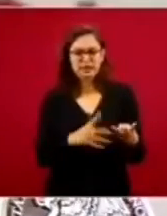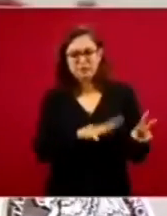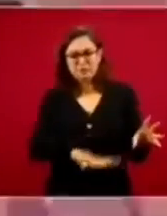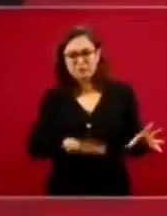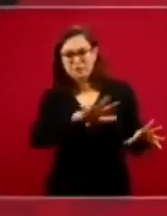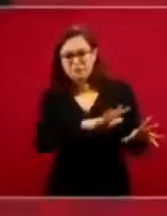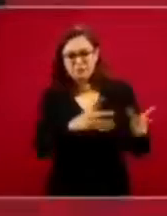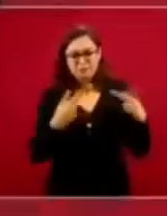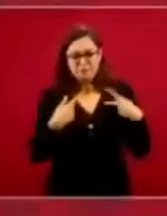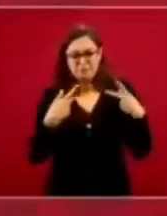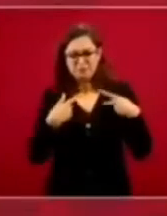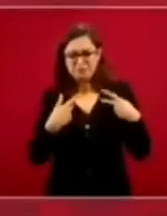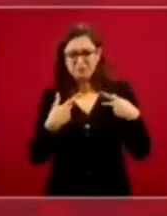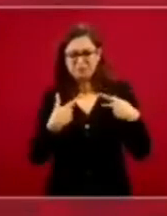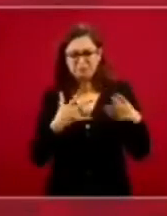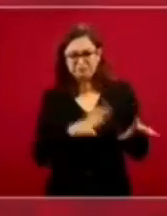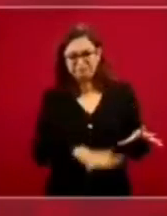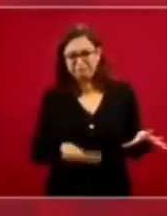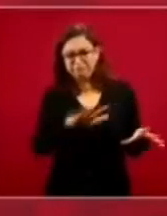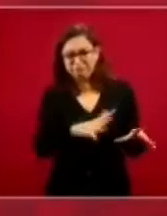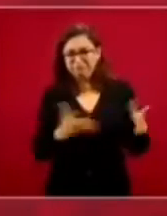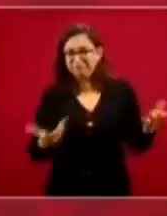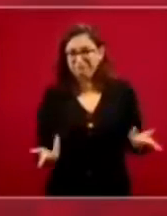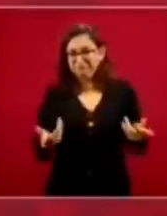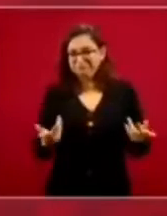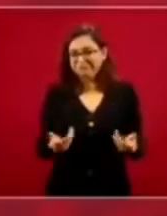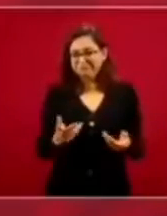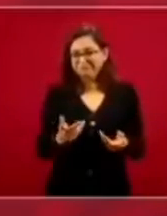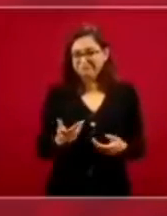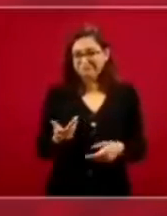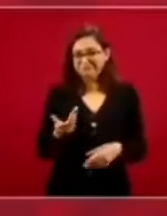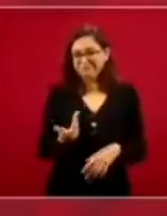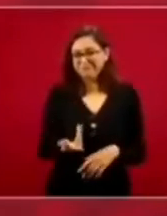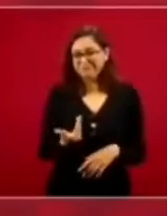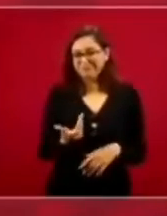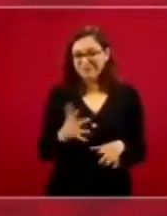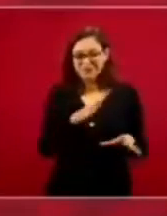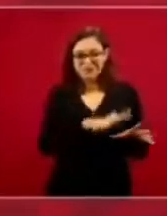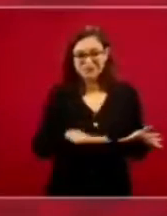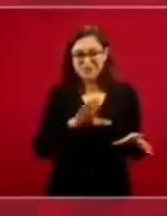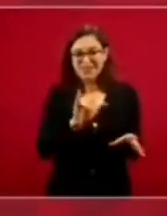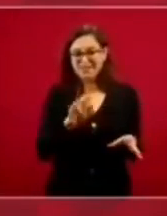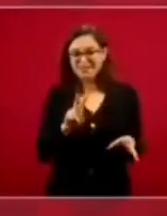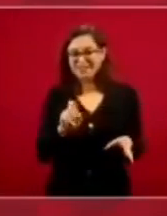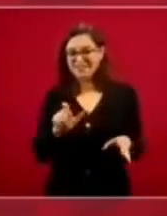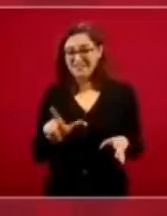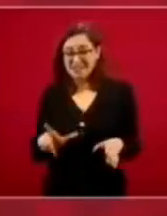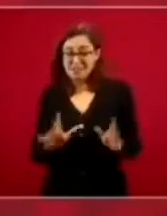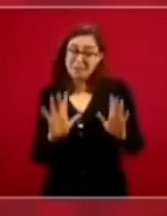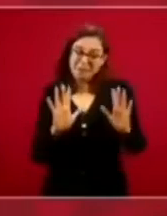sociedad civil, que antes se le conocía como pueblo, nada más que adquirió